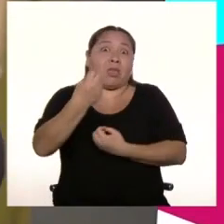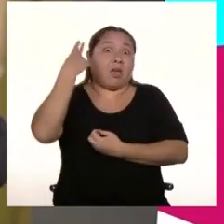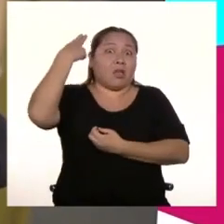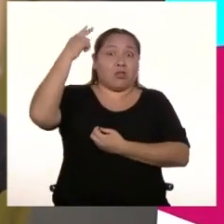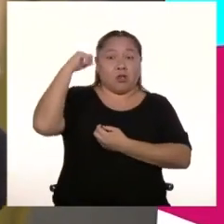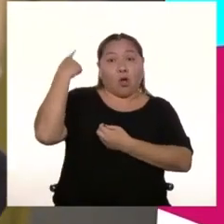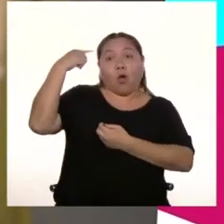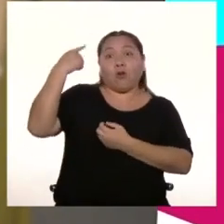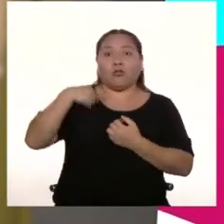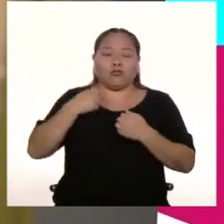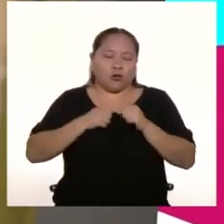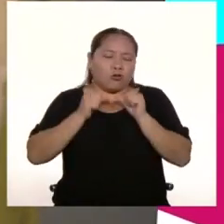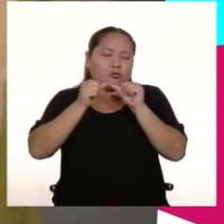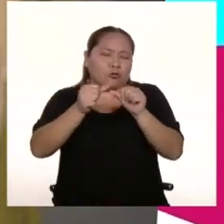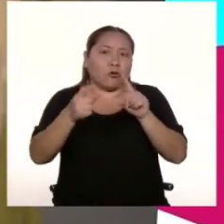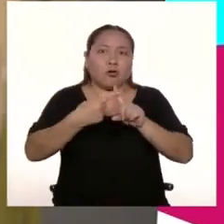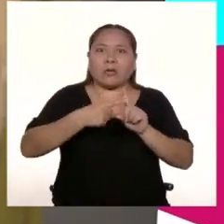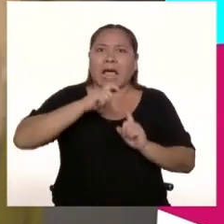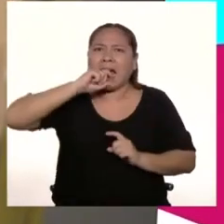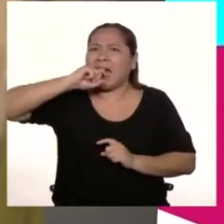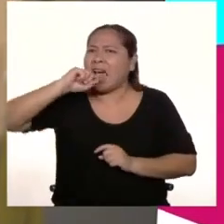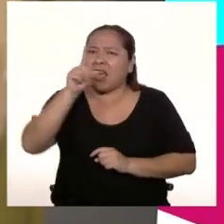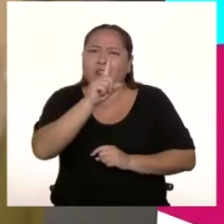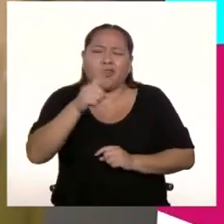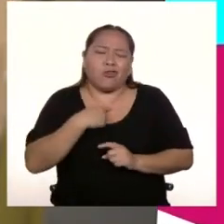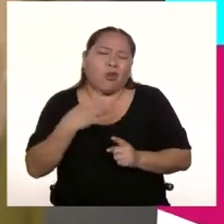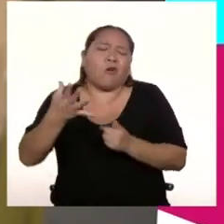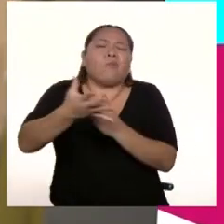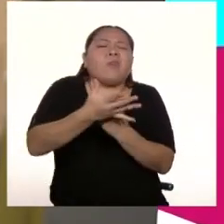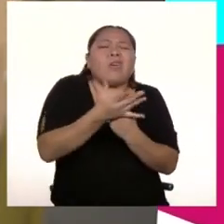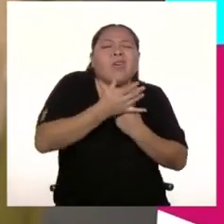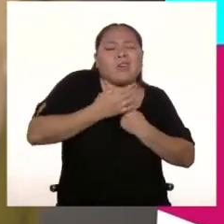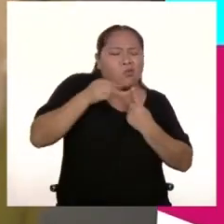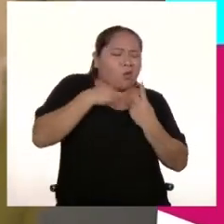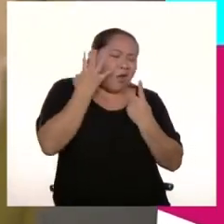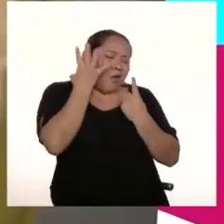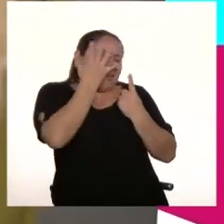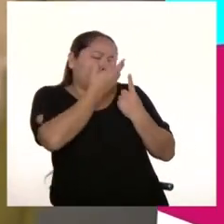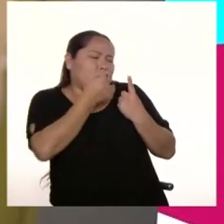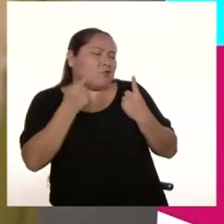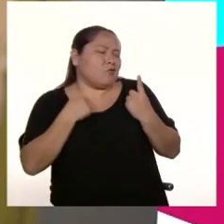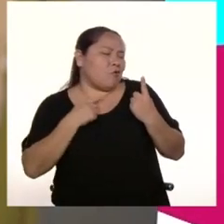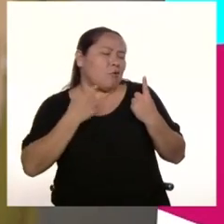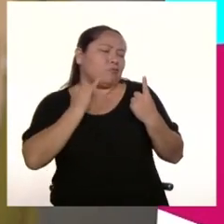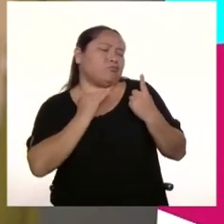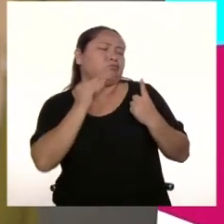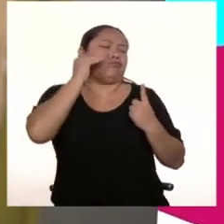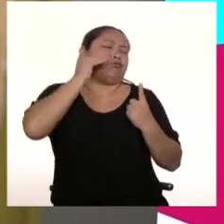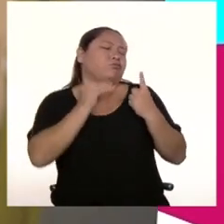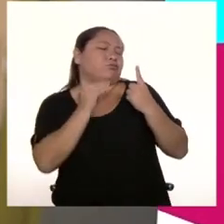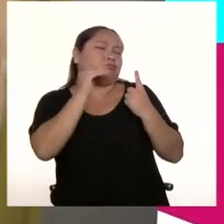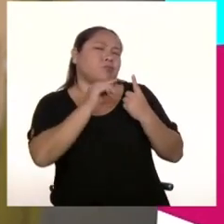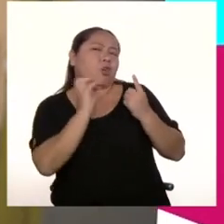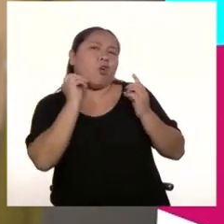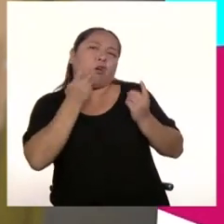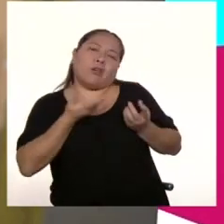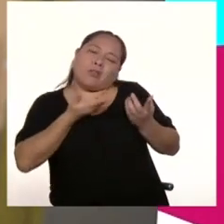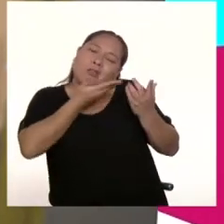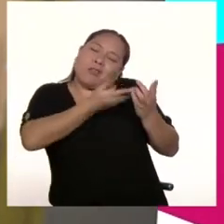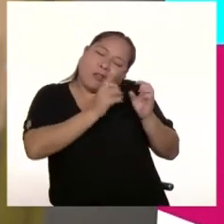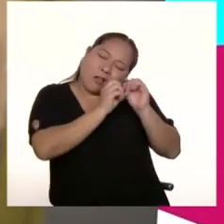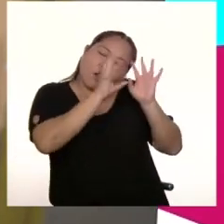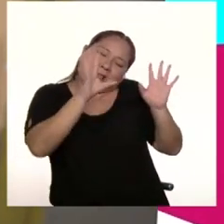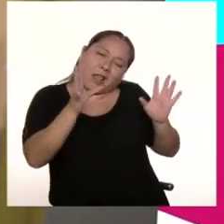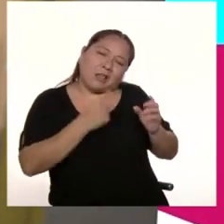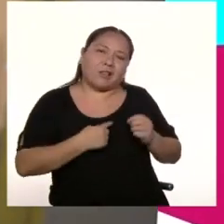optimista. Se lo sonó mi amor. Contigo soy egoísta y es que tú eres muy hermosa y yo no estoy a tu nivel. Ok, te lo dejo claro.